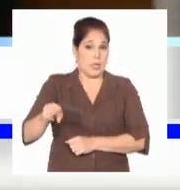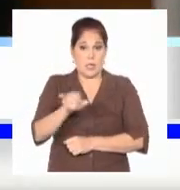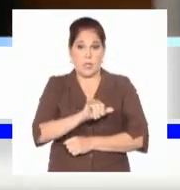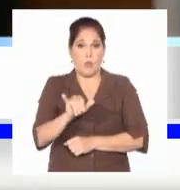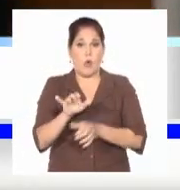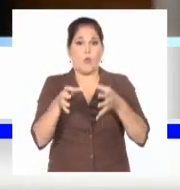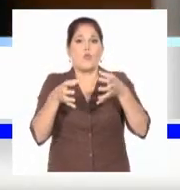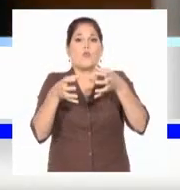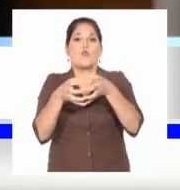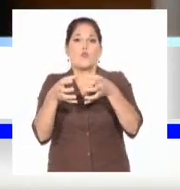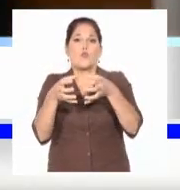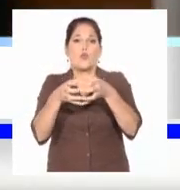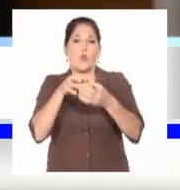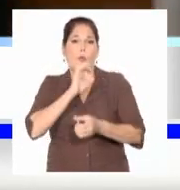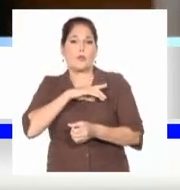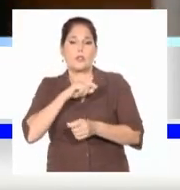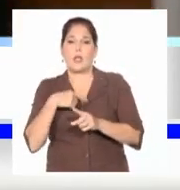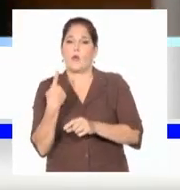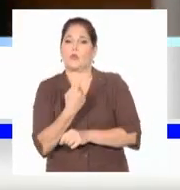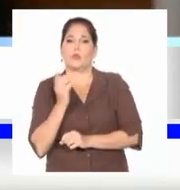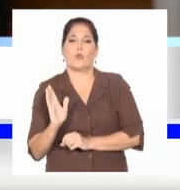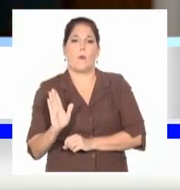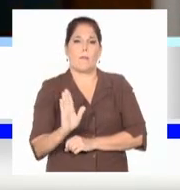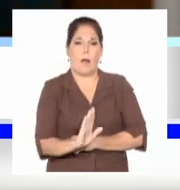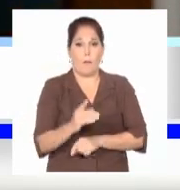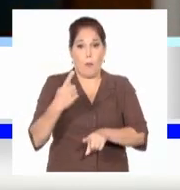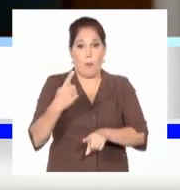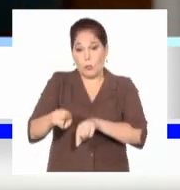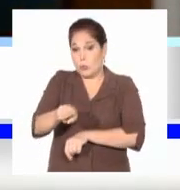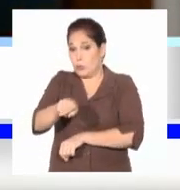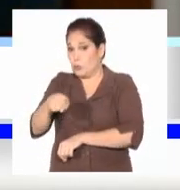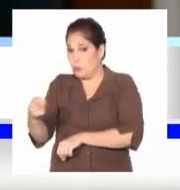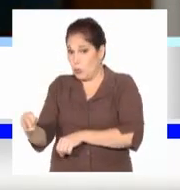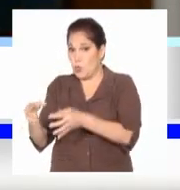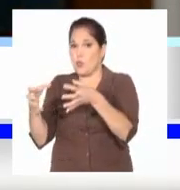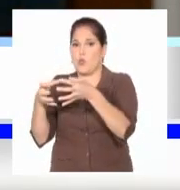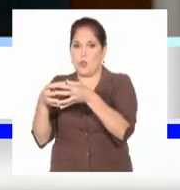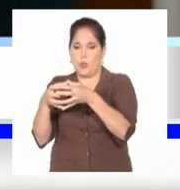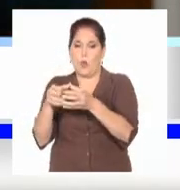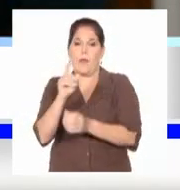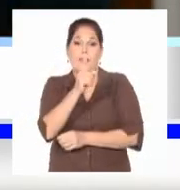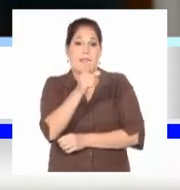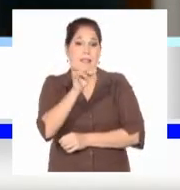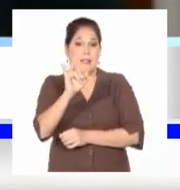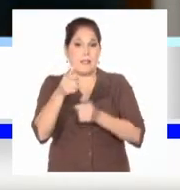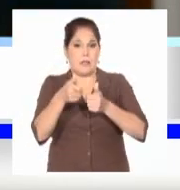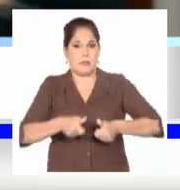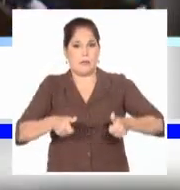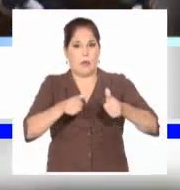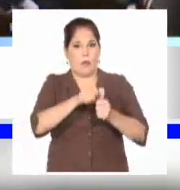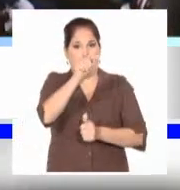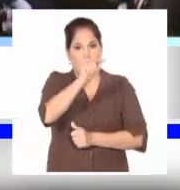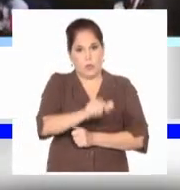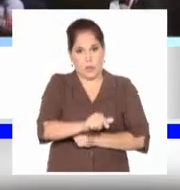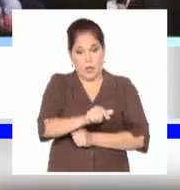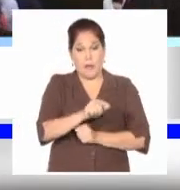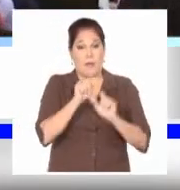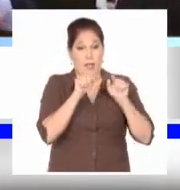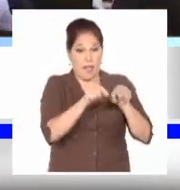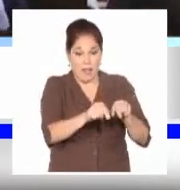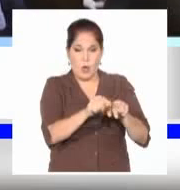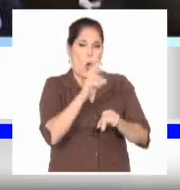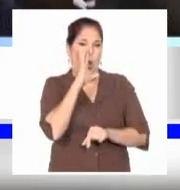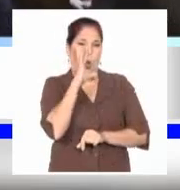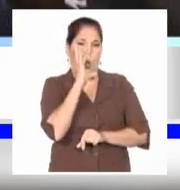conservadora Chile Vamos y el ultraderechista Partido Republicano. Los 17 consejeros de izquierda y centro izquierda optaron por el no.